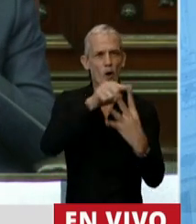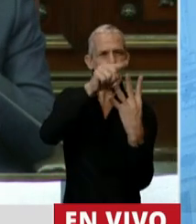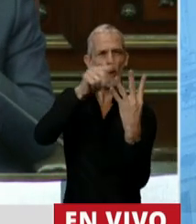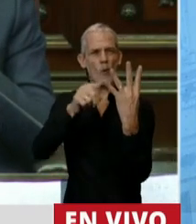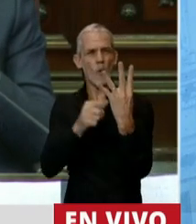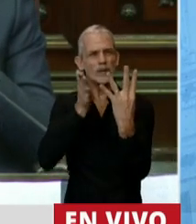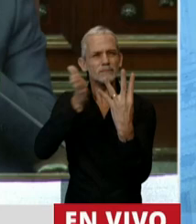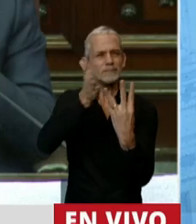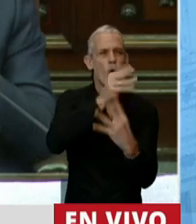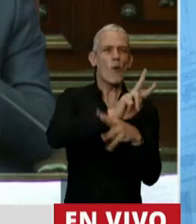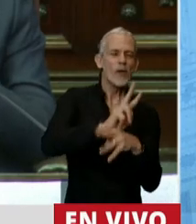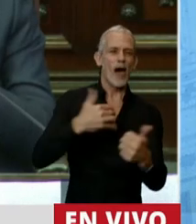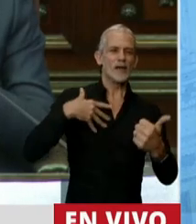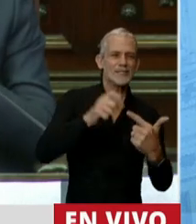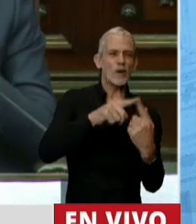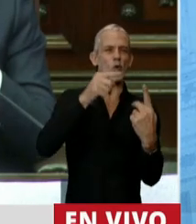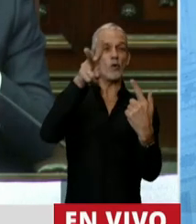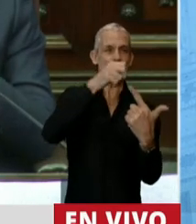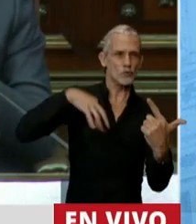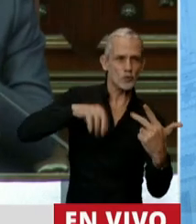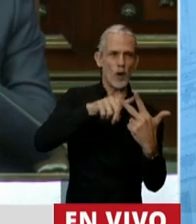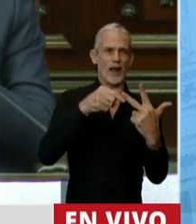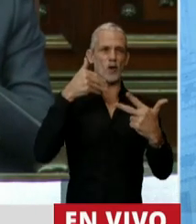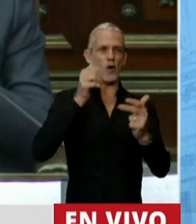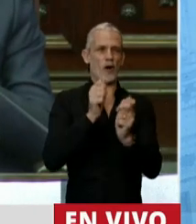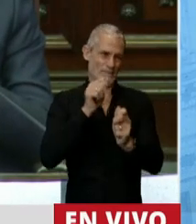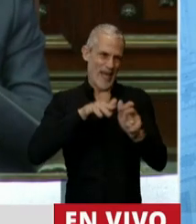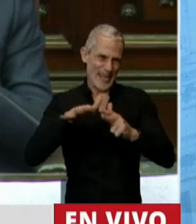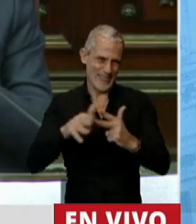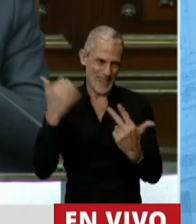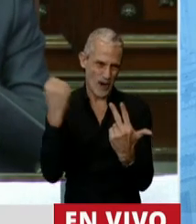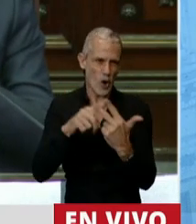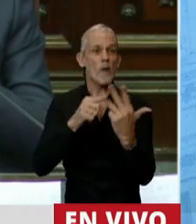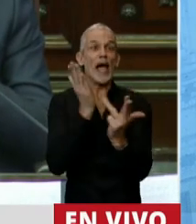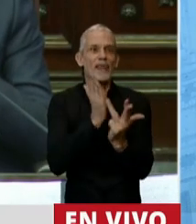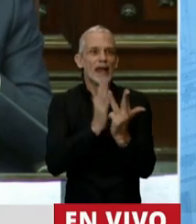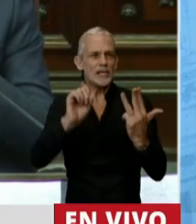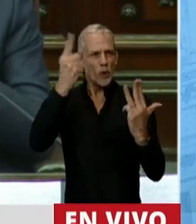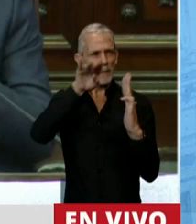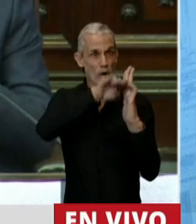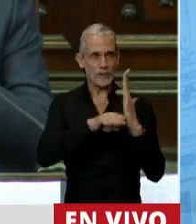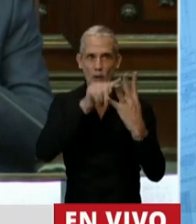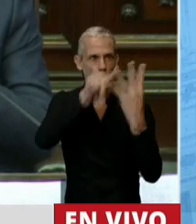ejes del cuidado. La salud, los ingresos, la actividad económica, los derechos prioritarios.